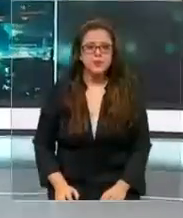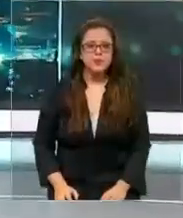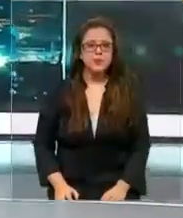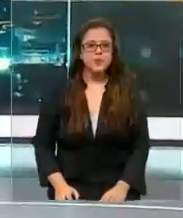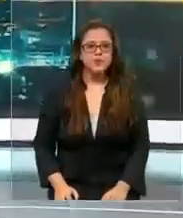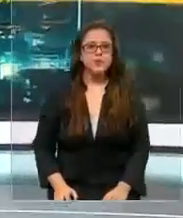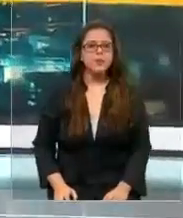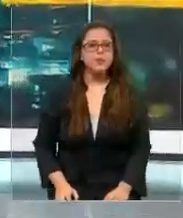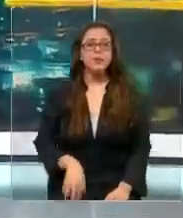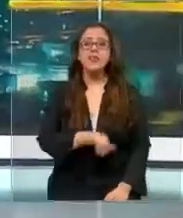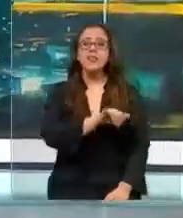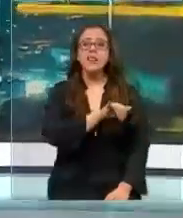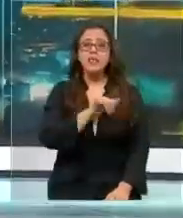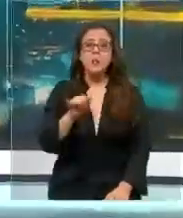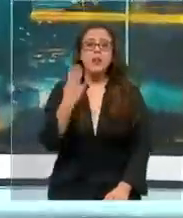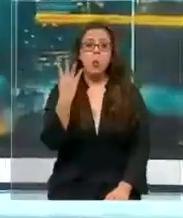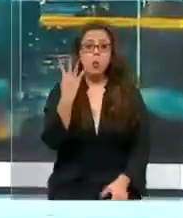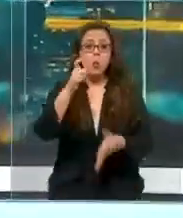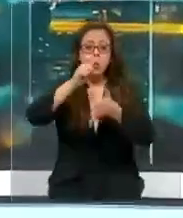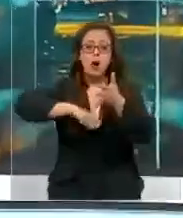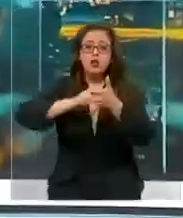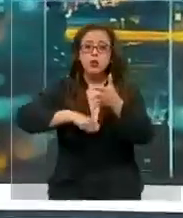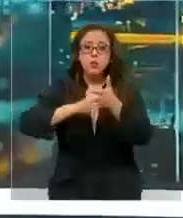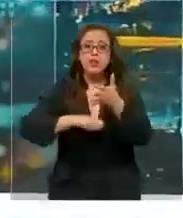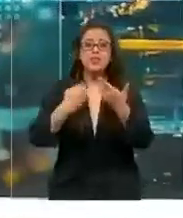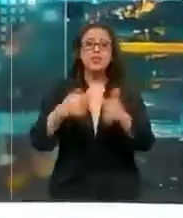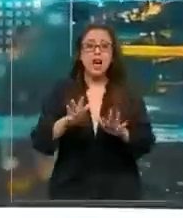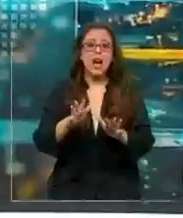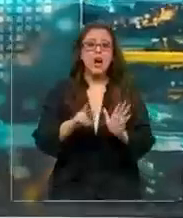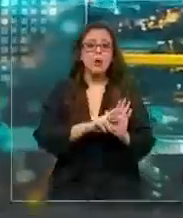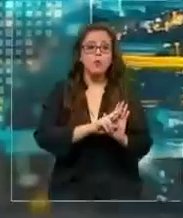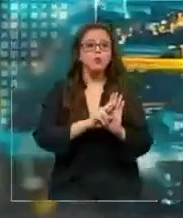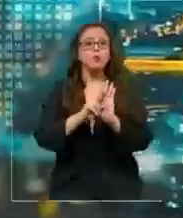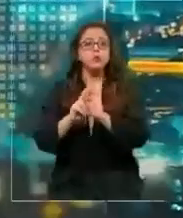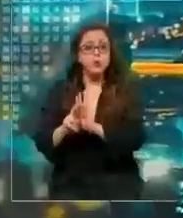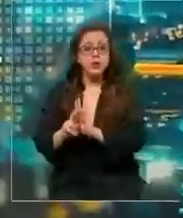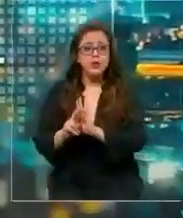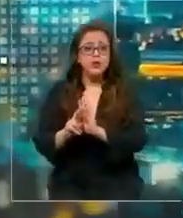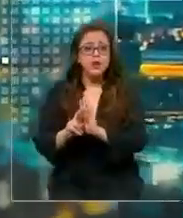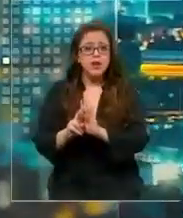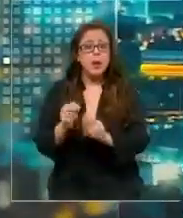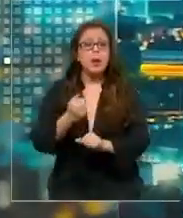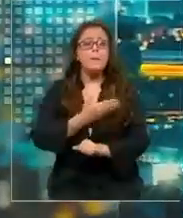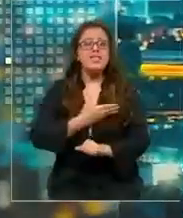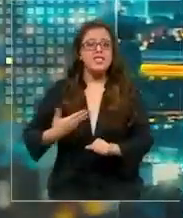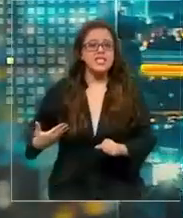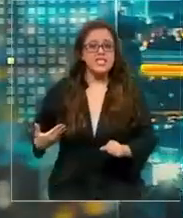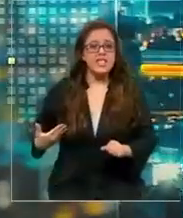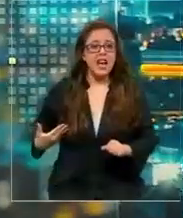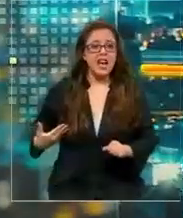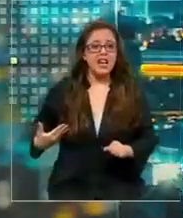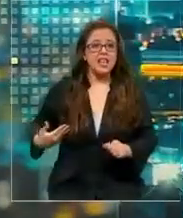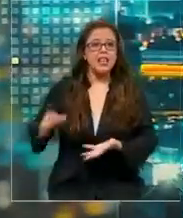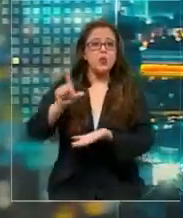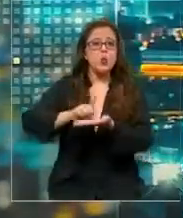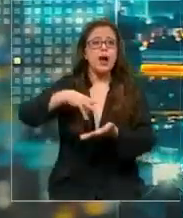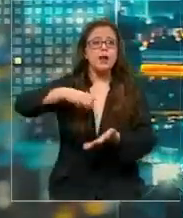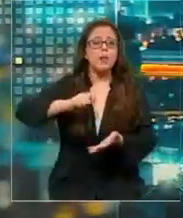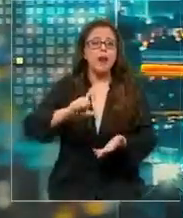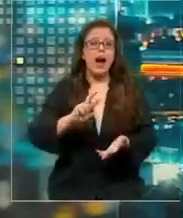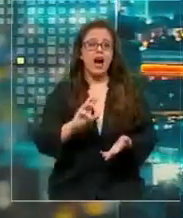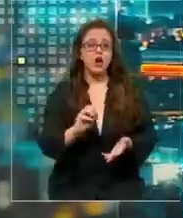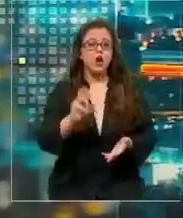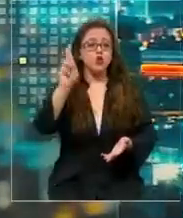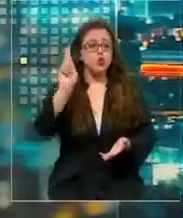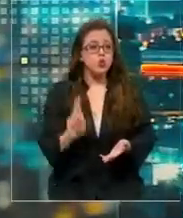Después de solo cuatro meses como delegado presidencial para la macrozona sur, Cristian Barra debió presentar hoy su